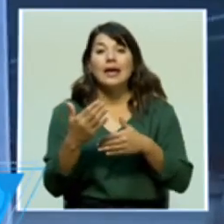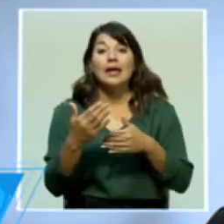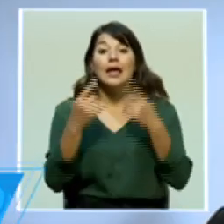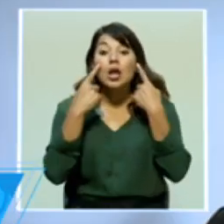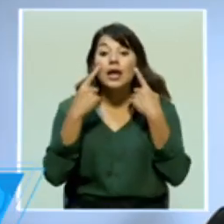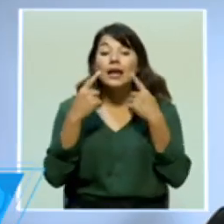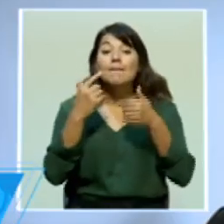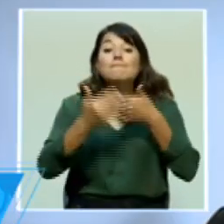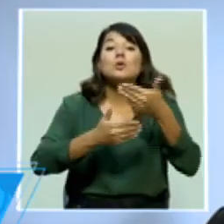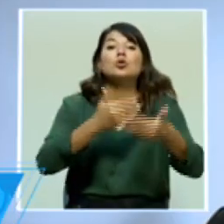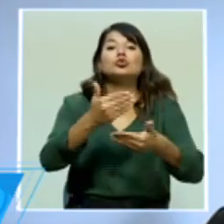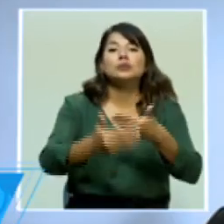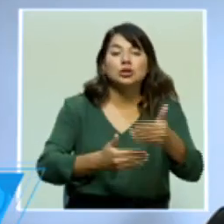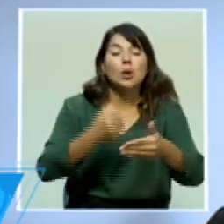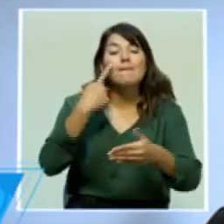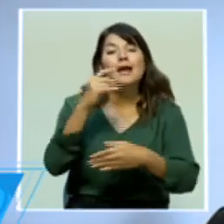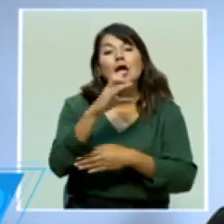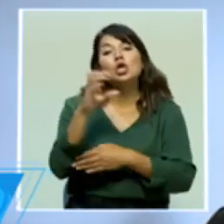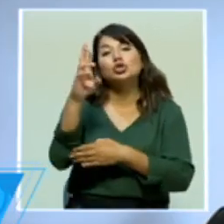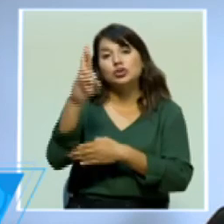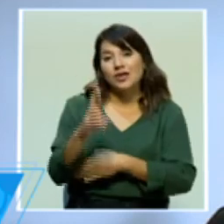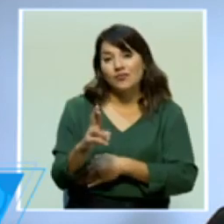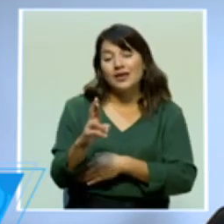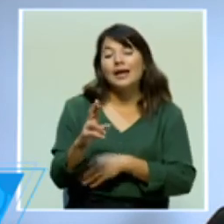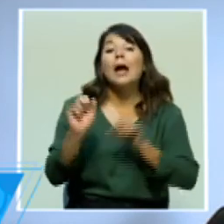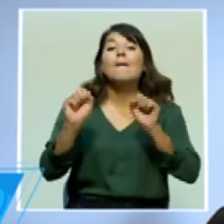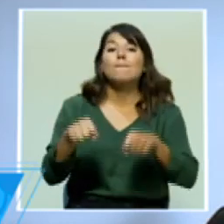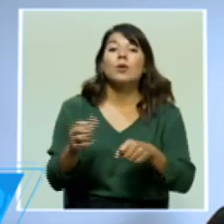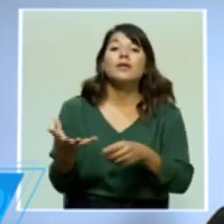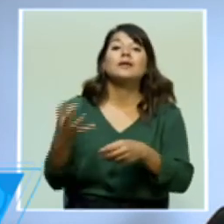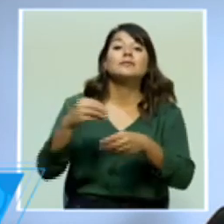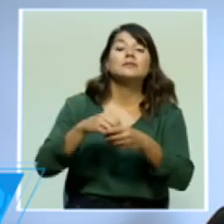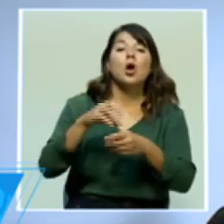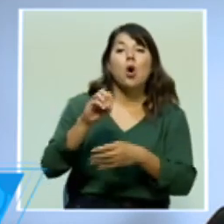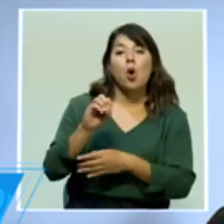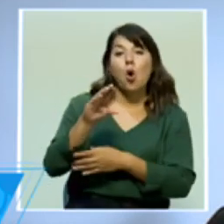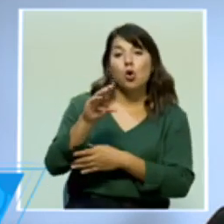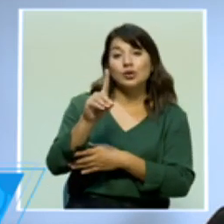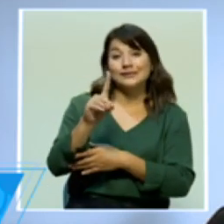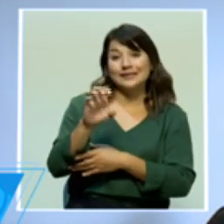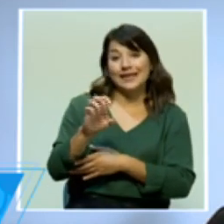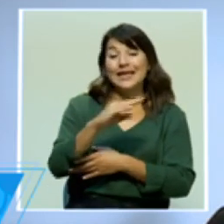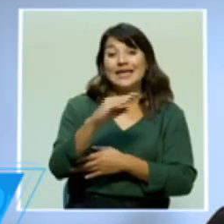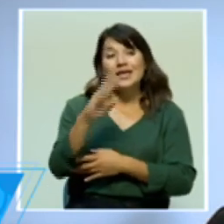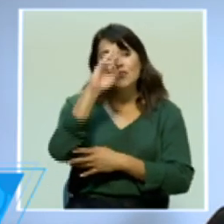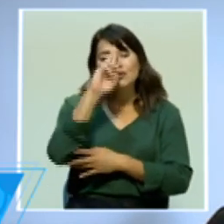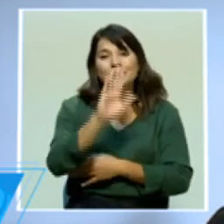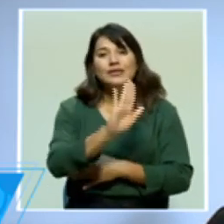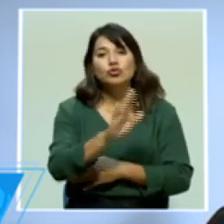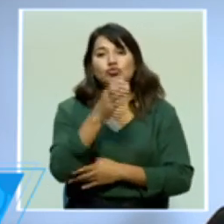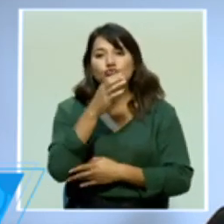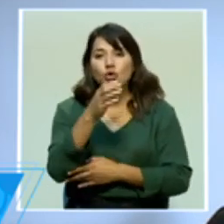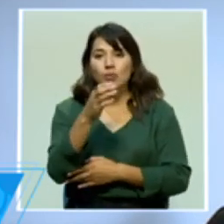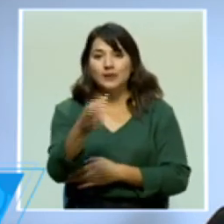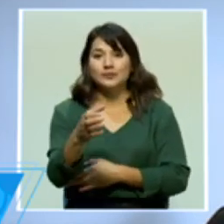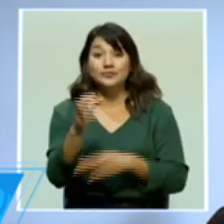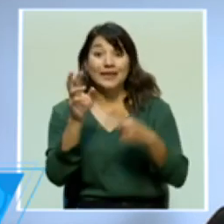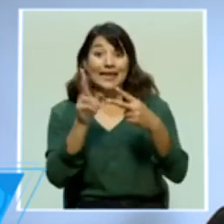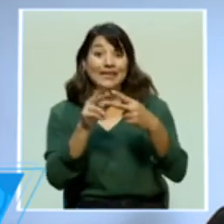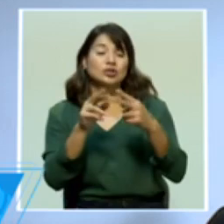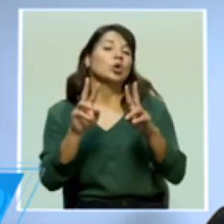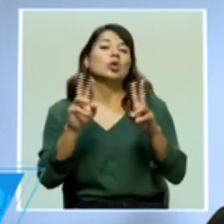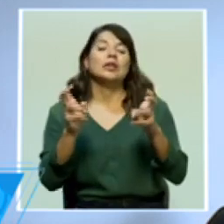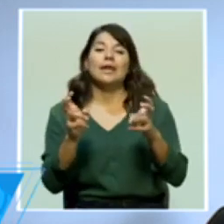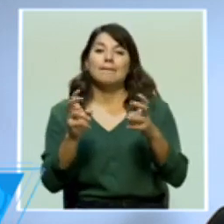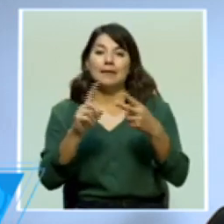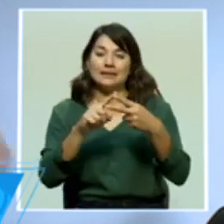OECD y la siguiente fase que tiene que ver con la implementación de las recomendaciones de esta organización. Esos dos grandes temas nos hacen muy particulares frente